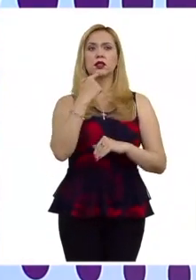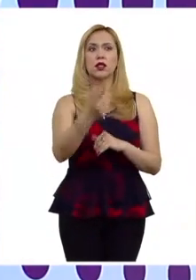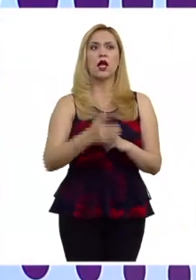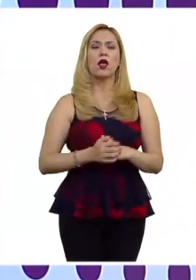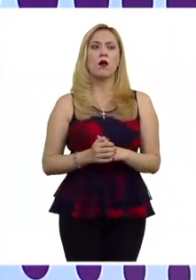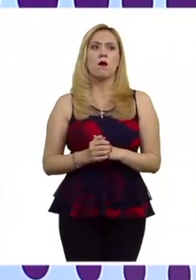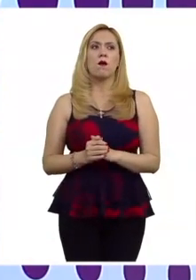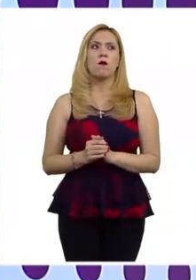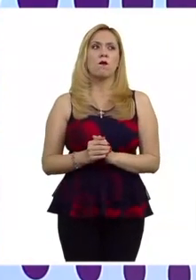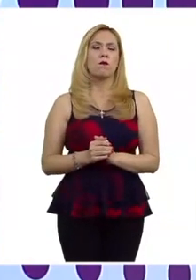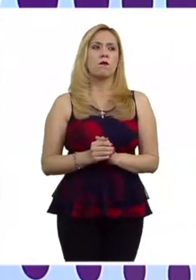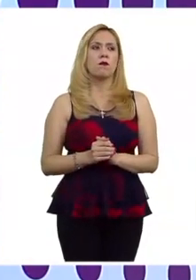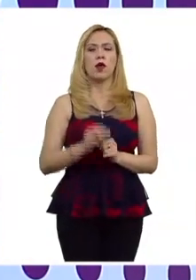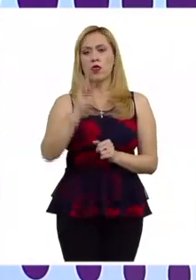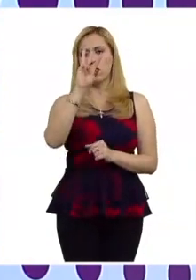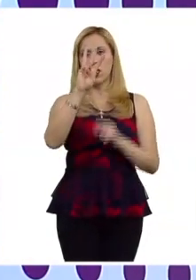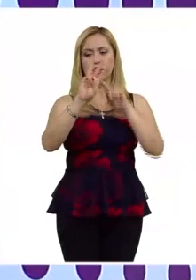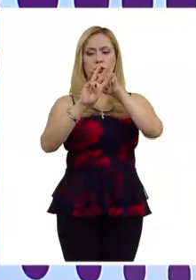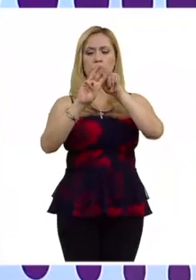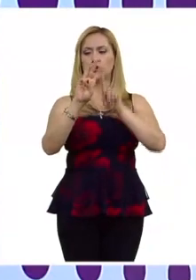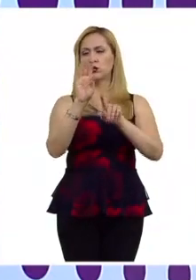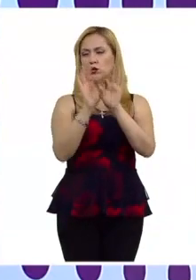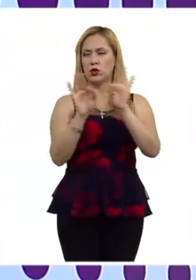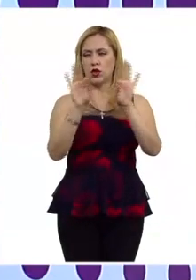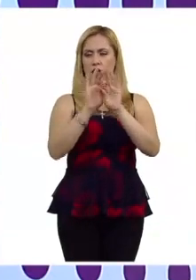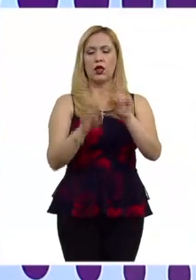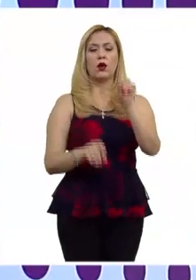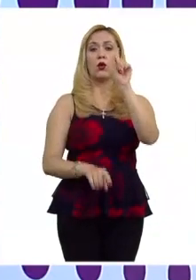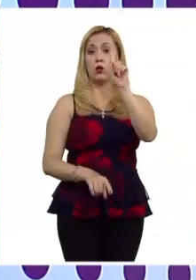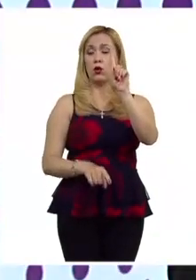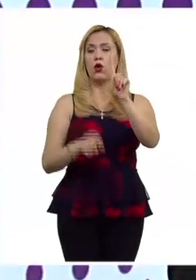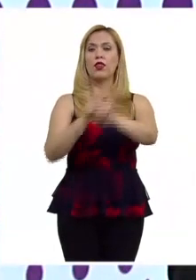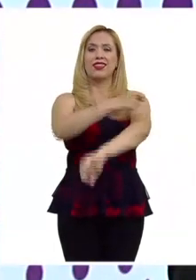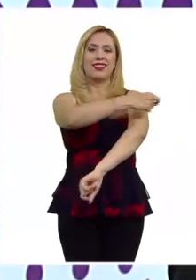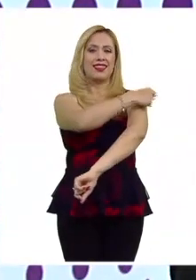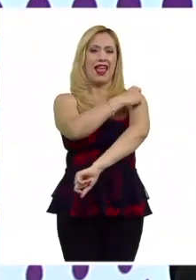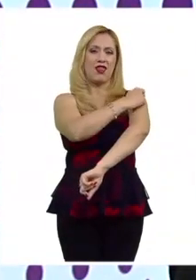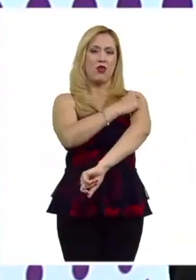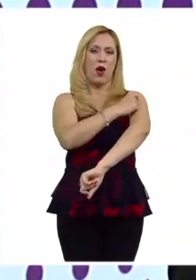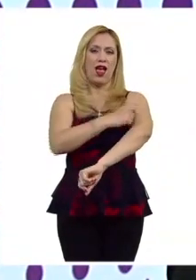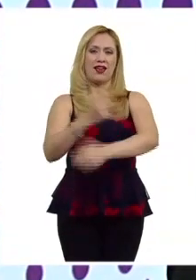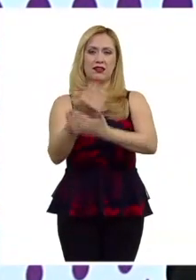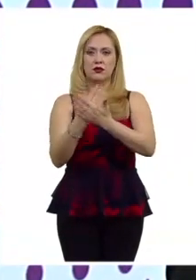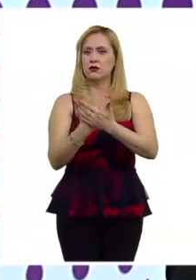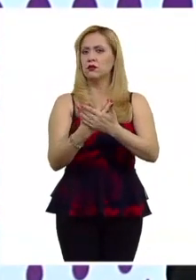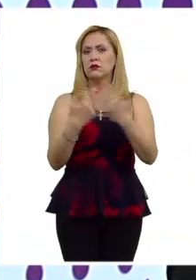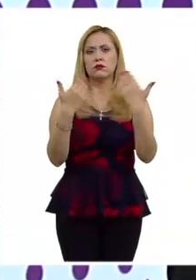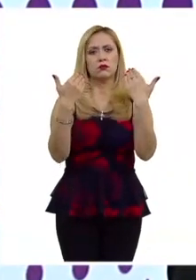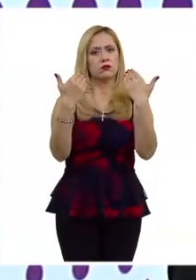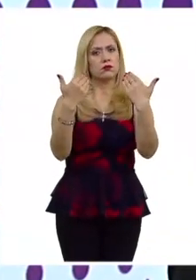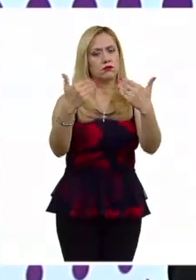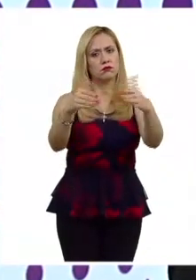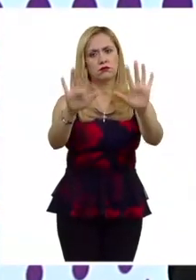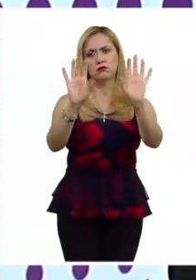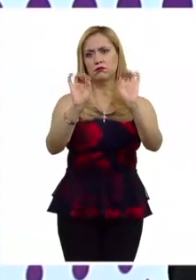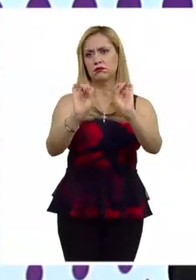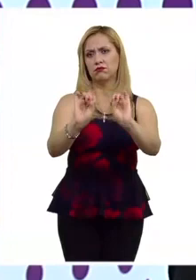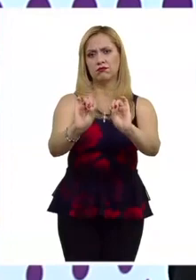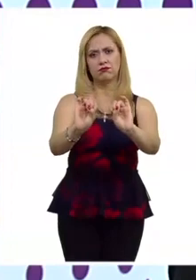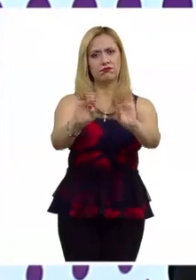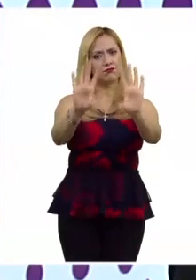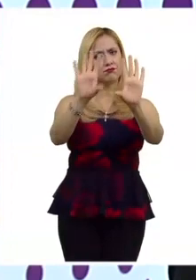bueno tres puntos fundamentales uno que los tatuajes están protegidos por a nivel